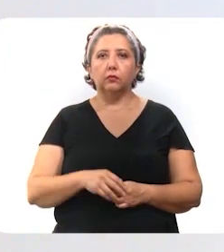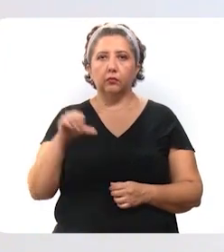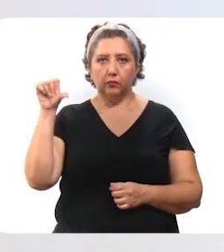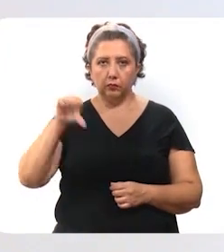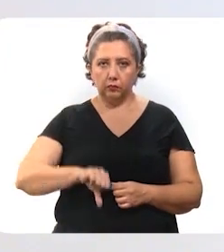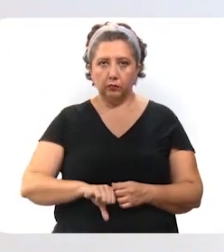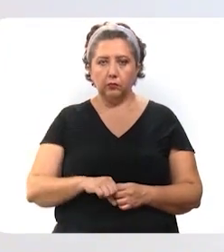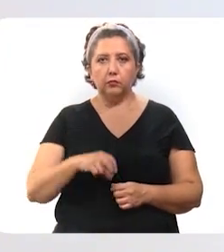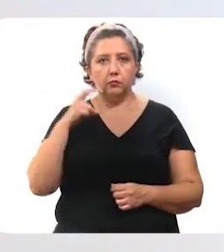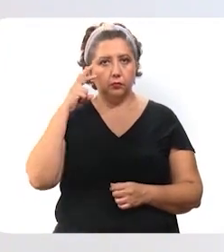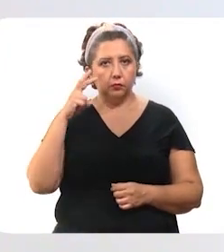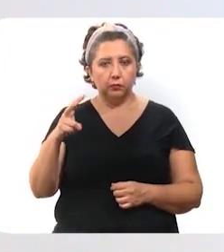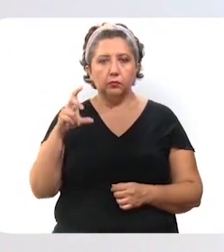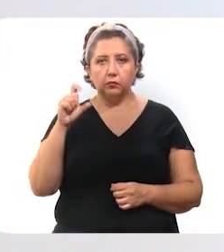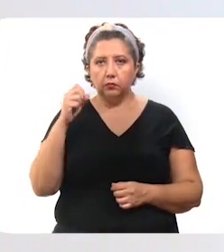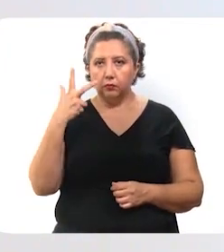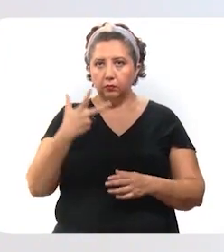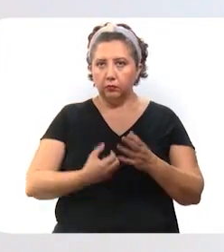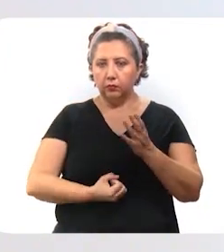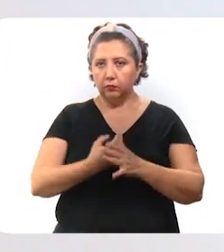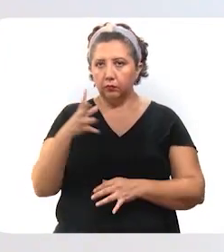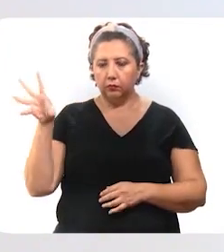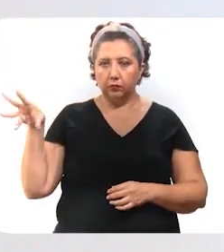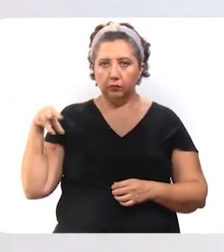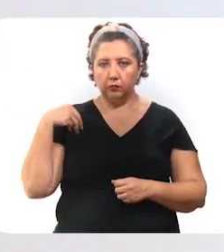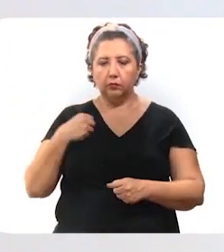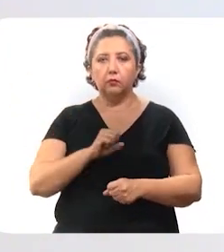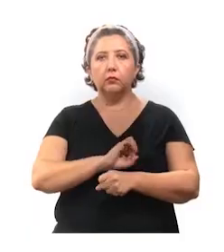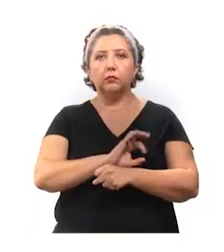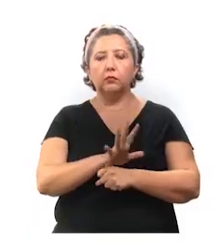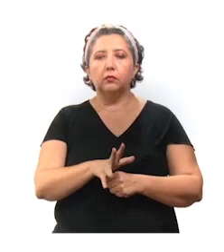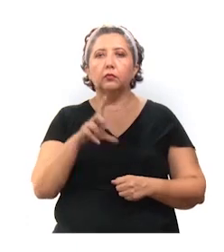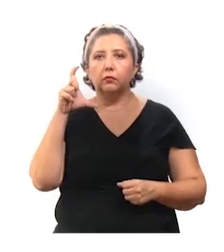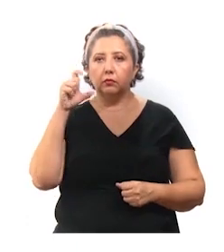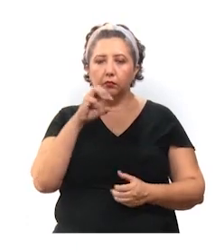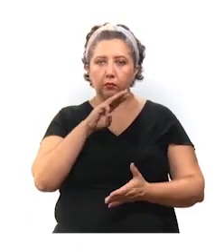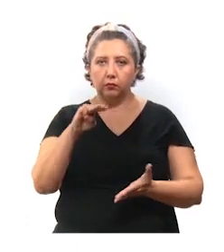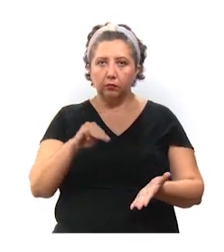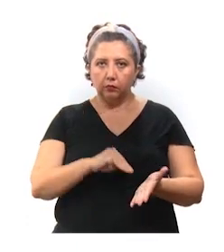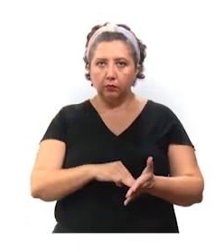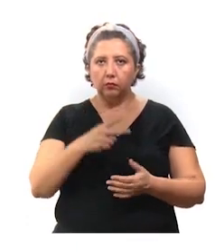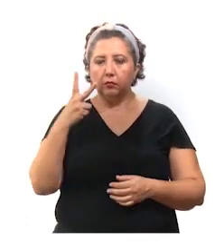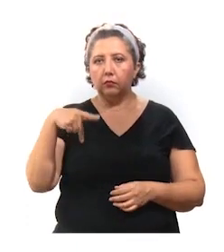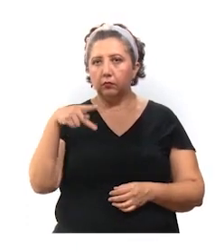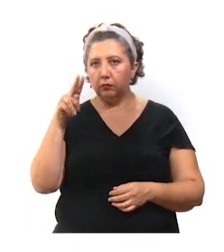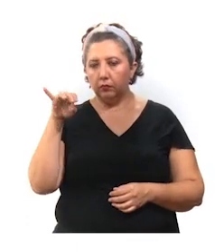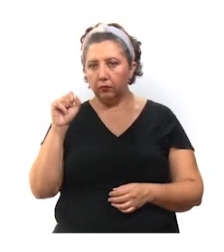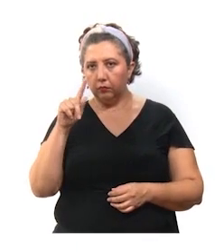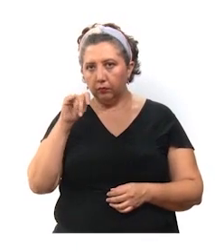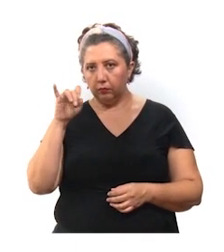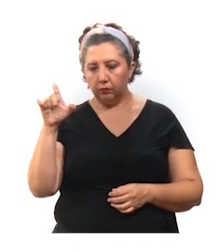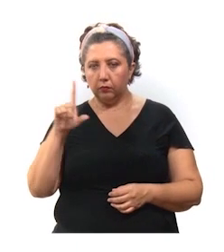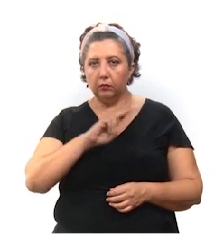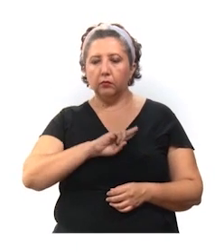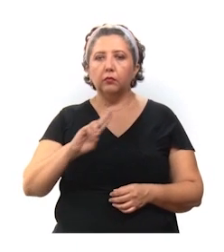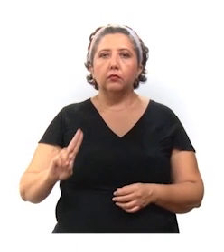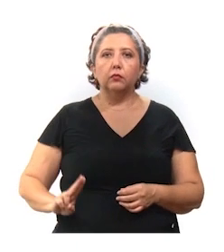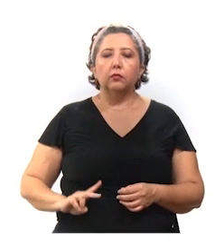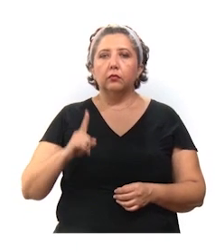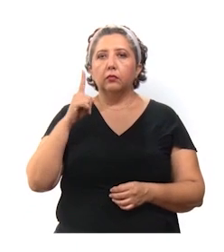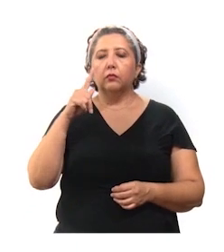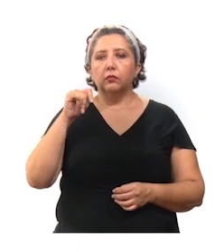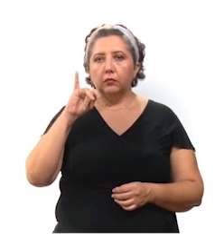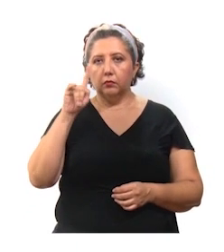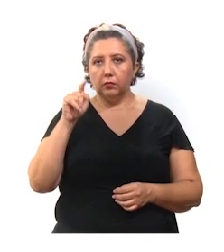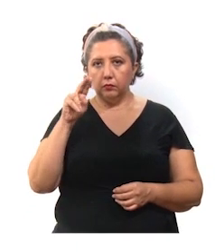Hoy, se detectaron 28 nuevos contagios de coronavirus, 20 en Mérida, 2 en Canacín, en Ticul y Humán, y